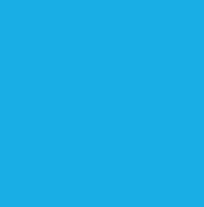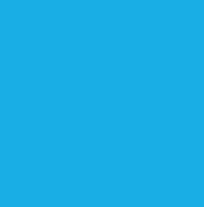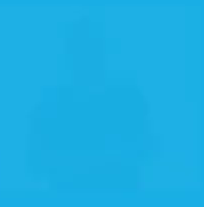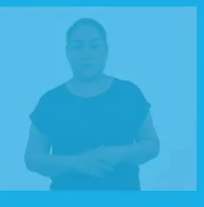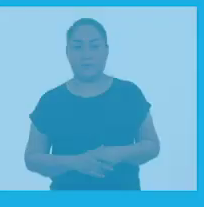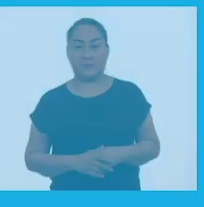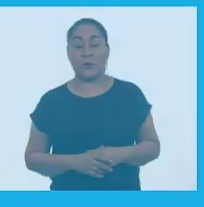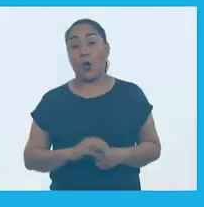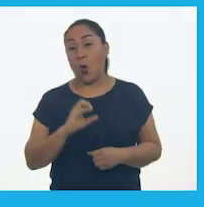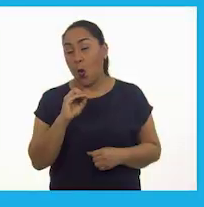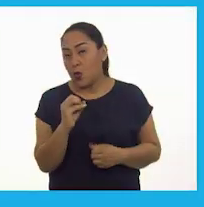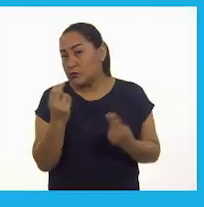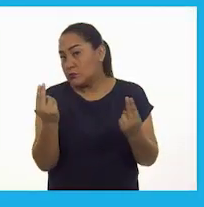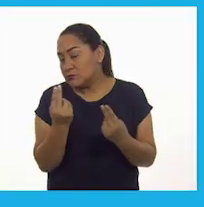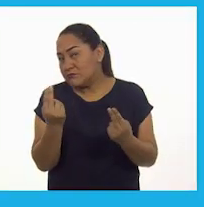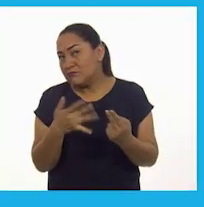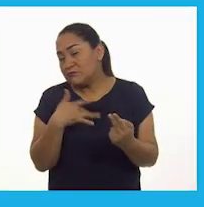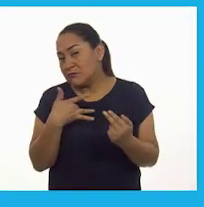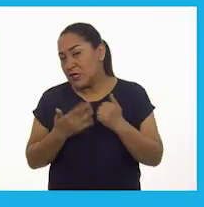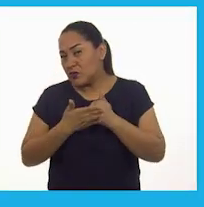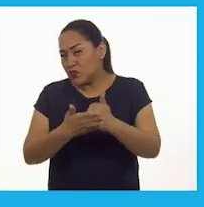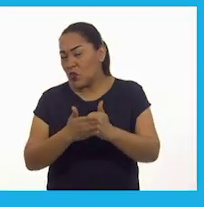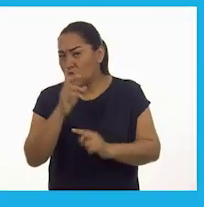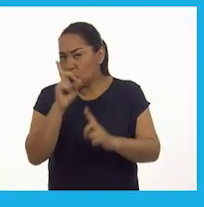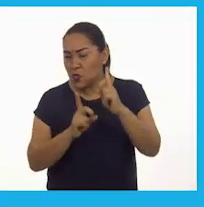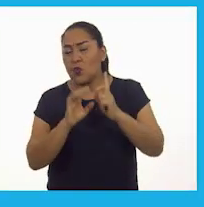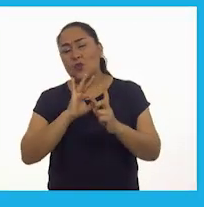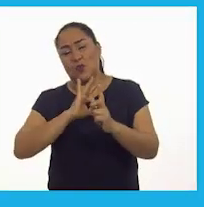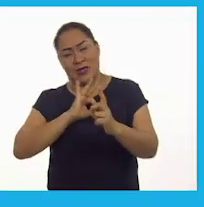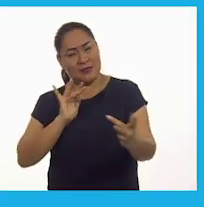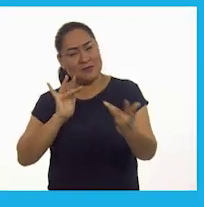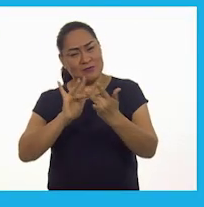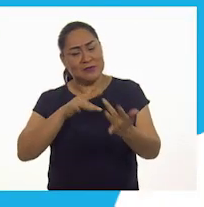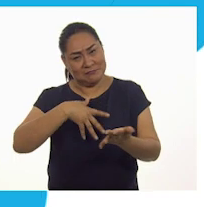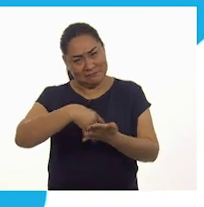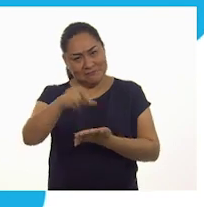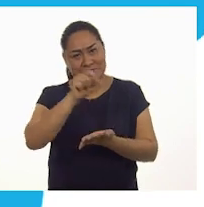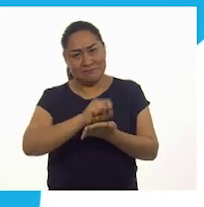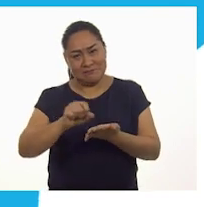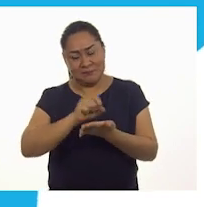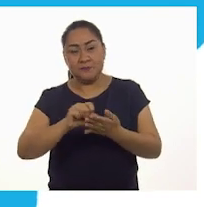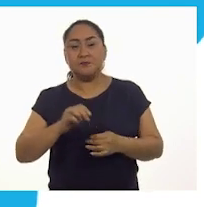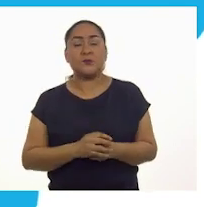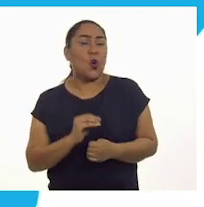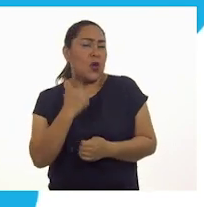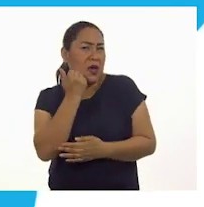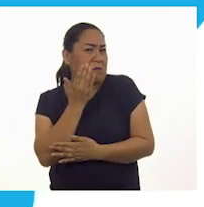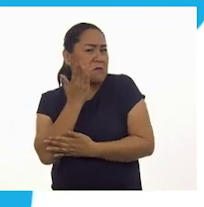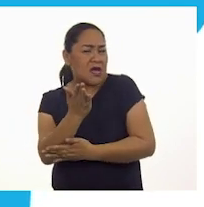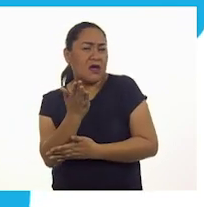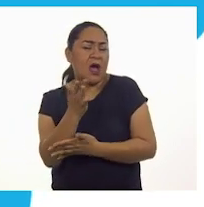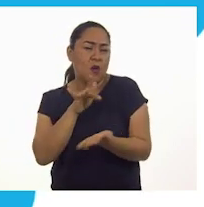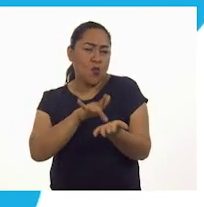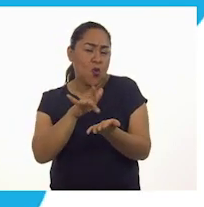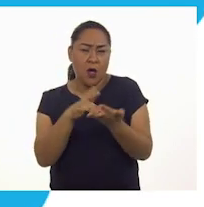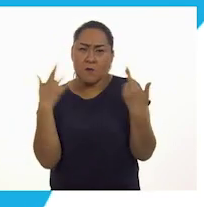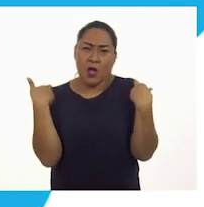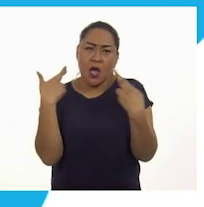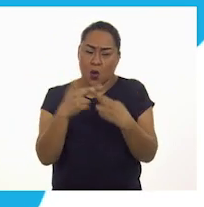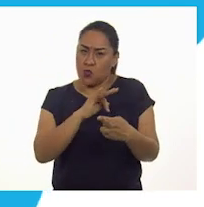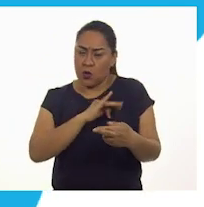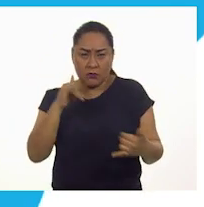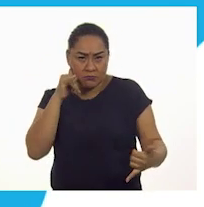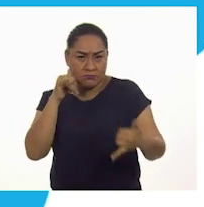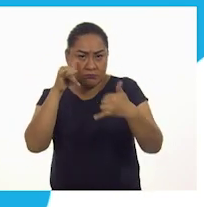Si necesitas ayuda para resolver tus dudas, contáctanos. Para solicitar apoyo pedagógico comunícate con